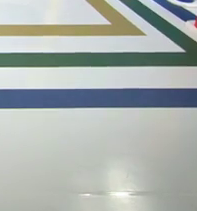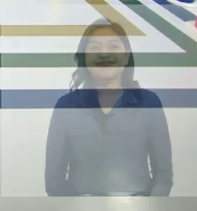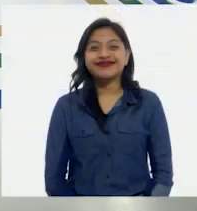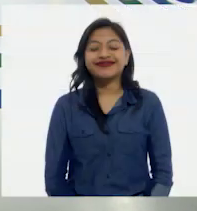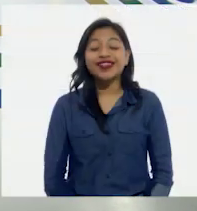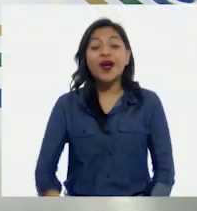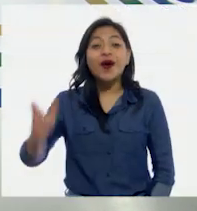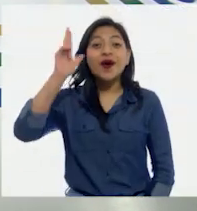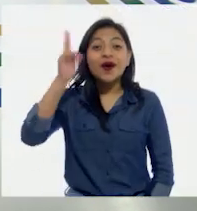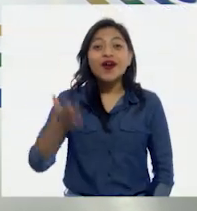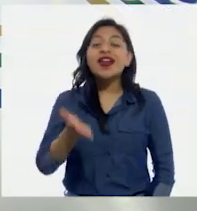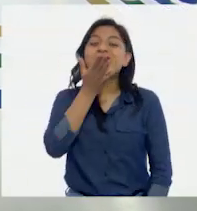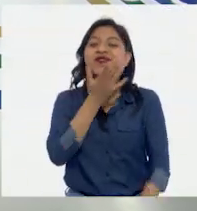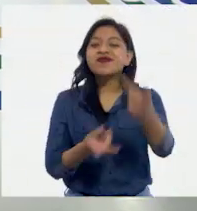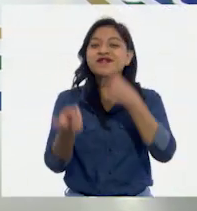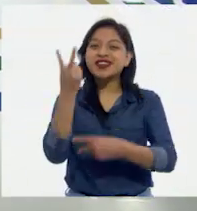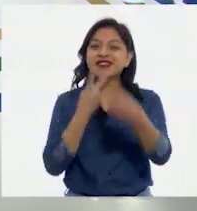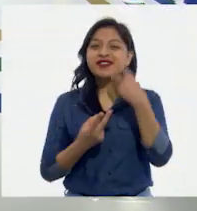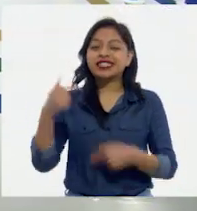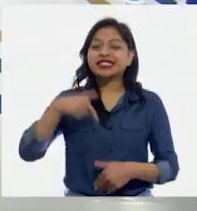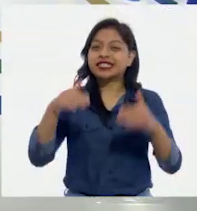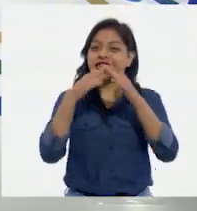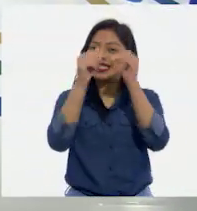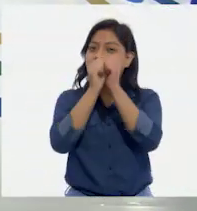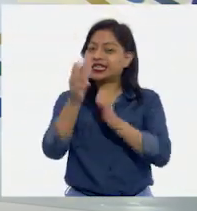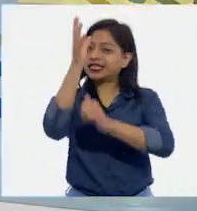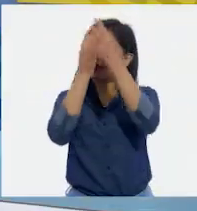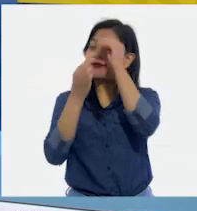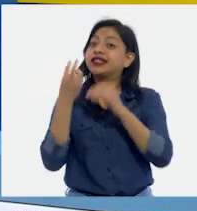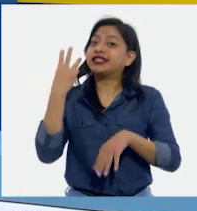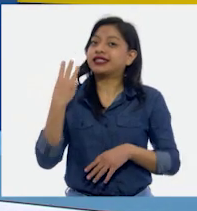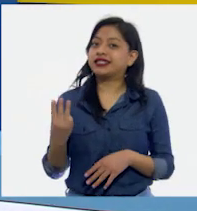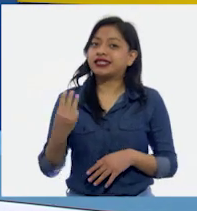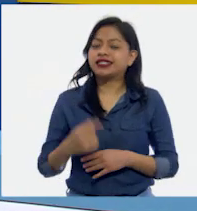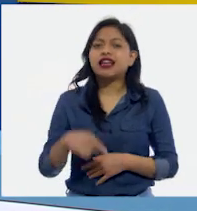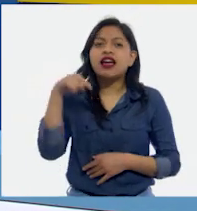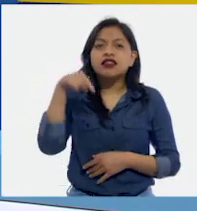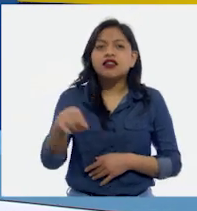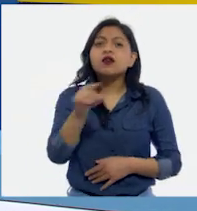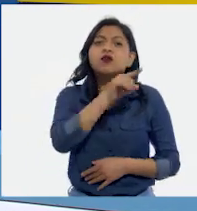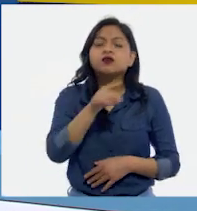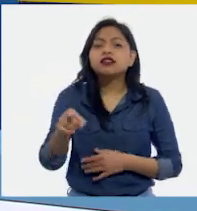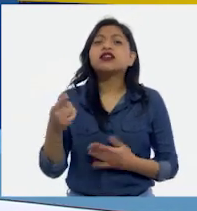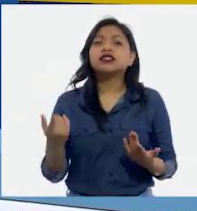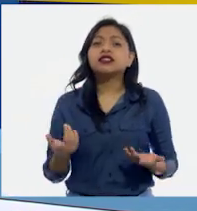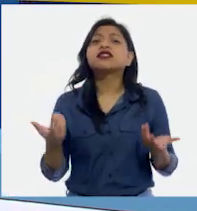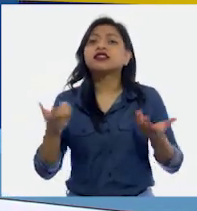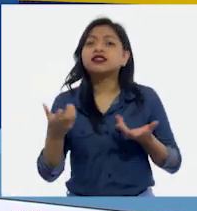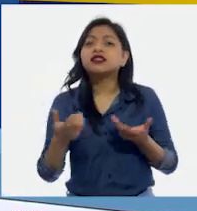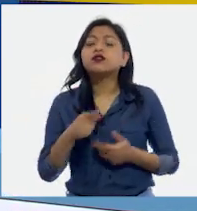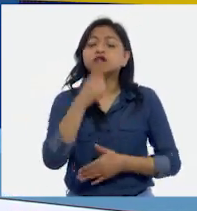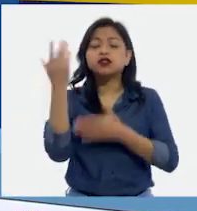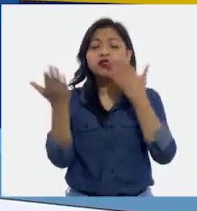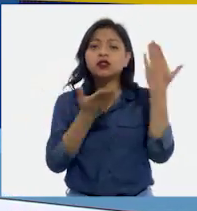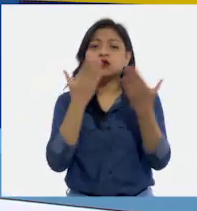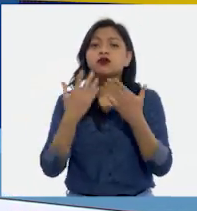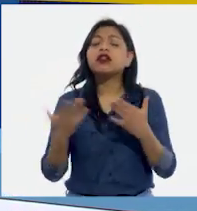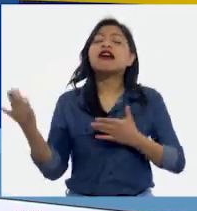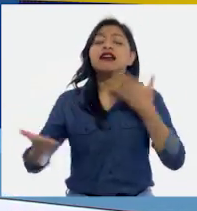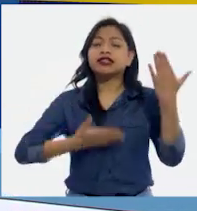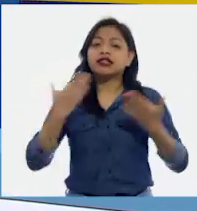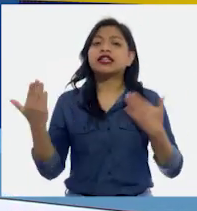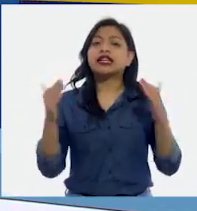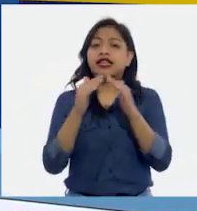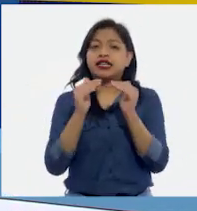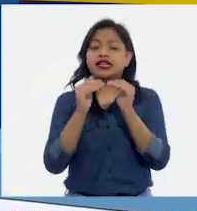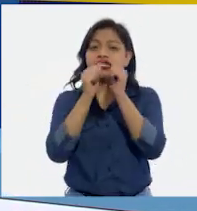¡Hola! Les damos la bienvenida a Aprende en Casa 3, un espacio en el que vamos a poder estudiar y divertirnos desde